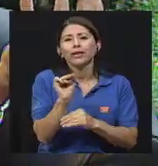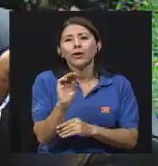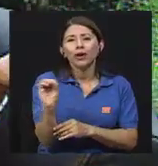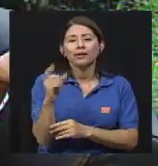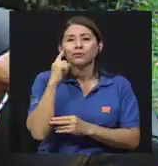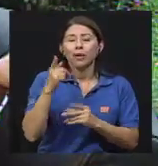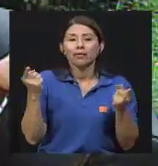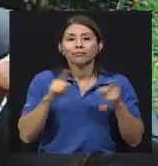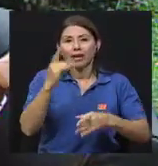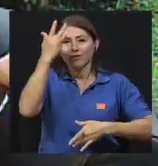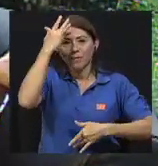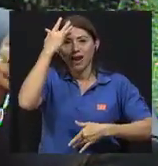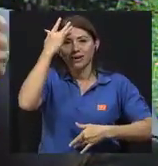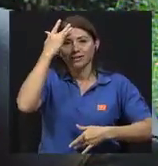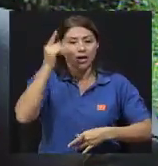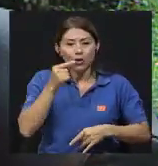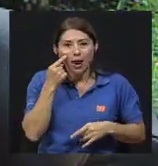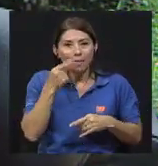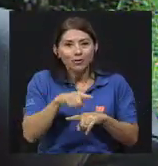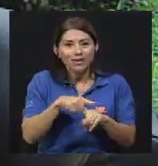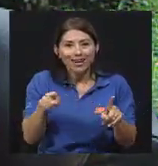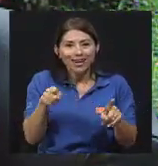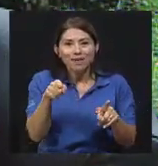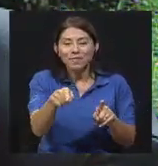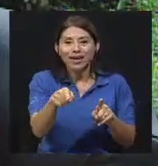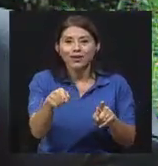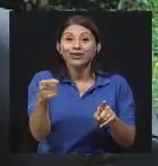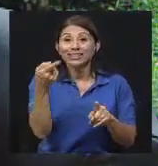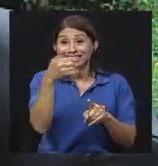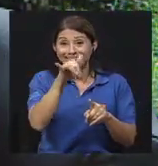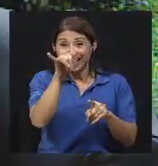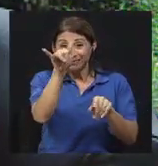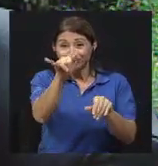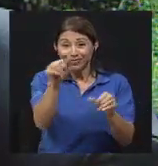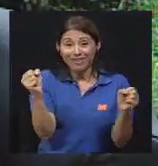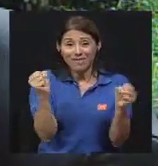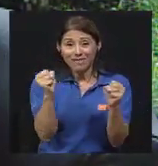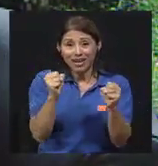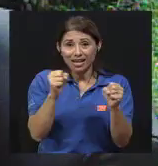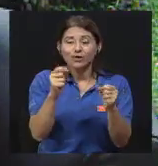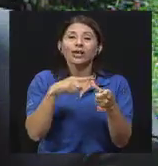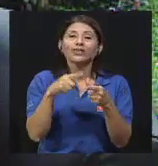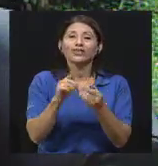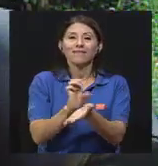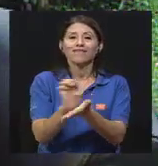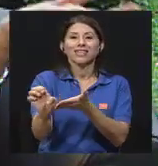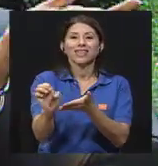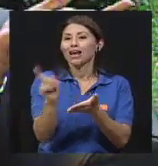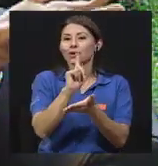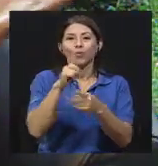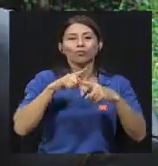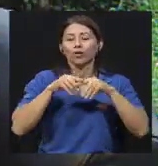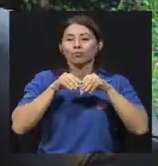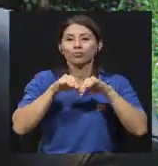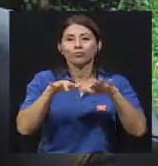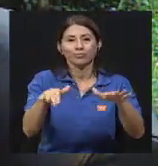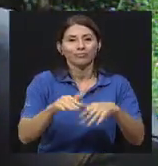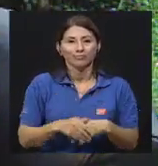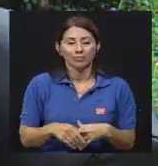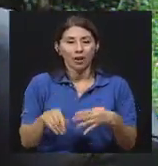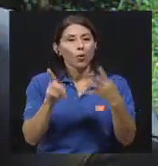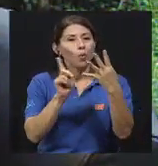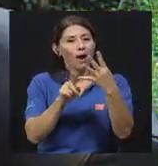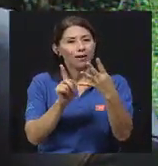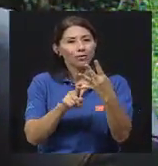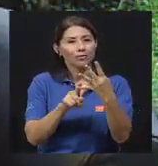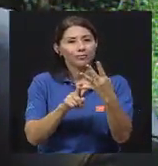enfermarnos. No las vamos a ver, pero la refrigeración nos evita esa multiplicación de microorganismos. Cuarto, el